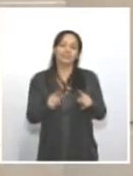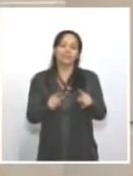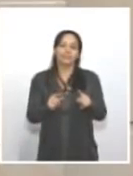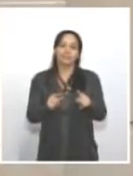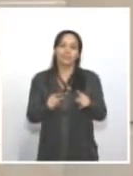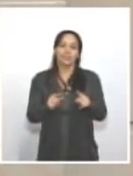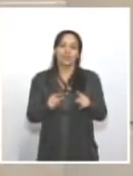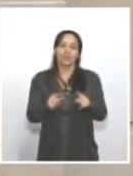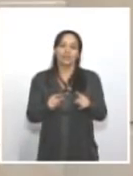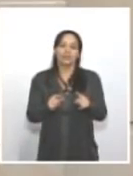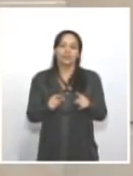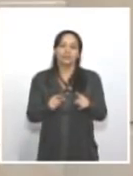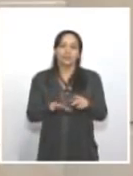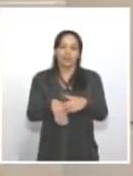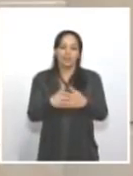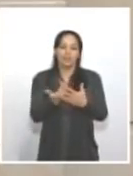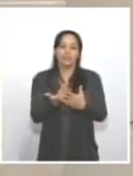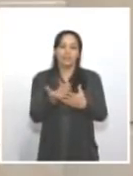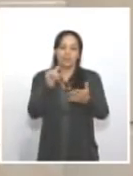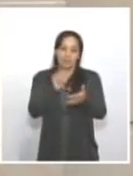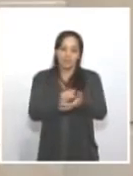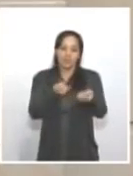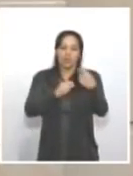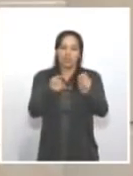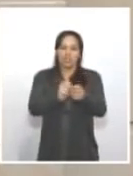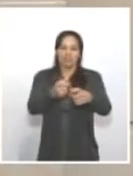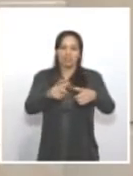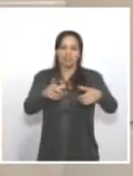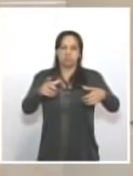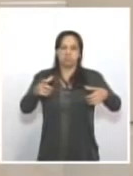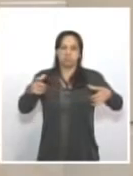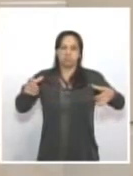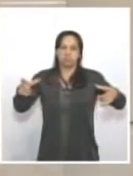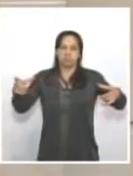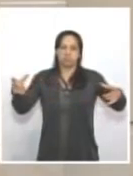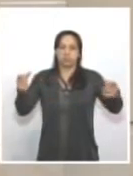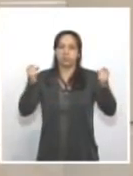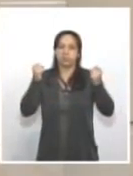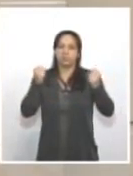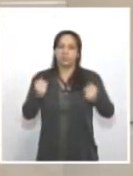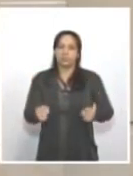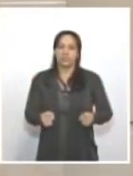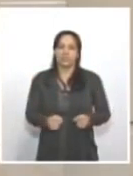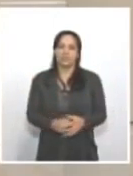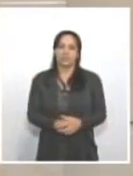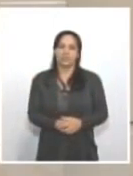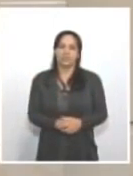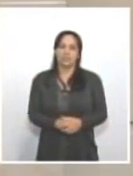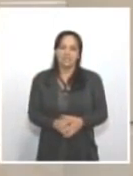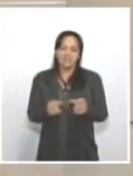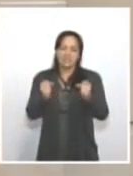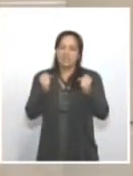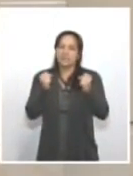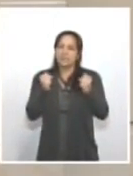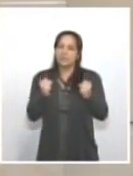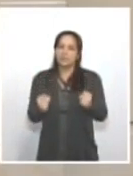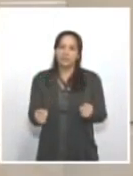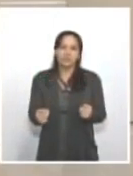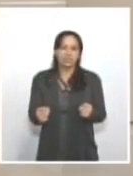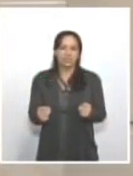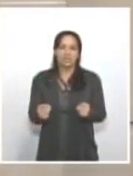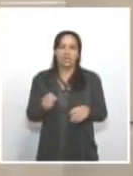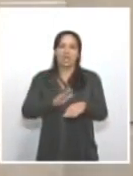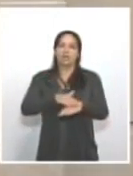escalada de este negocio va a ser tan fuerte que